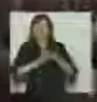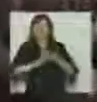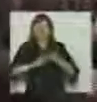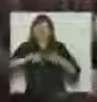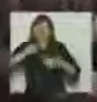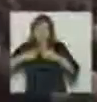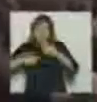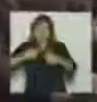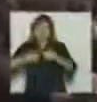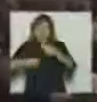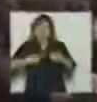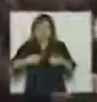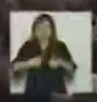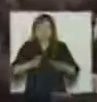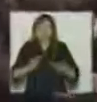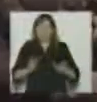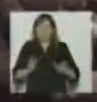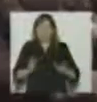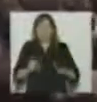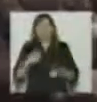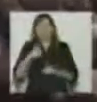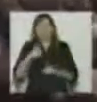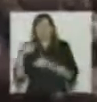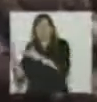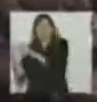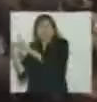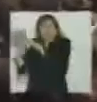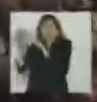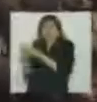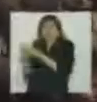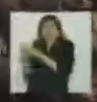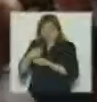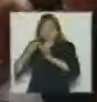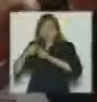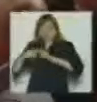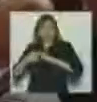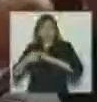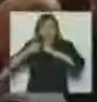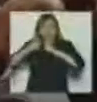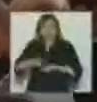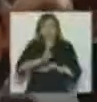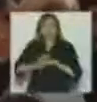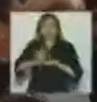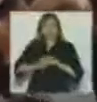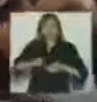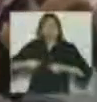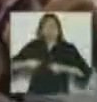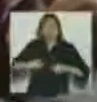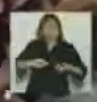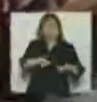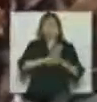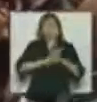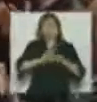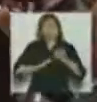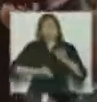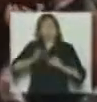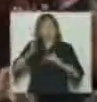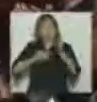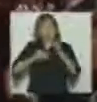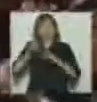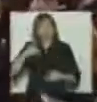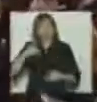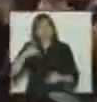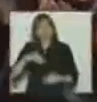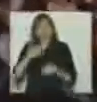las anteriores que como yo tomamos la posta de otros y seguimos adelante para construir esta Argentina que estamos viviendo entre todos